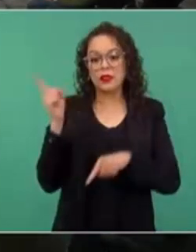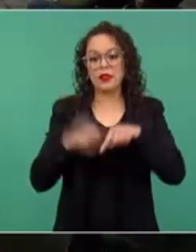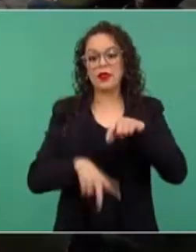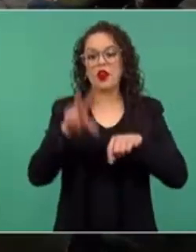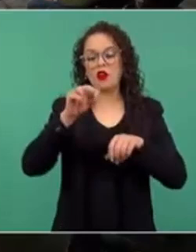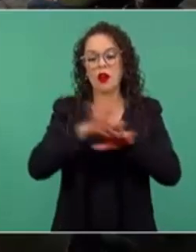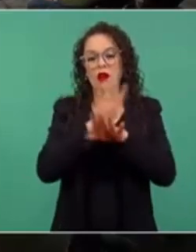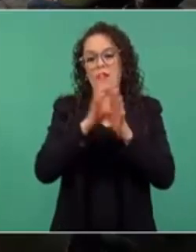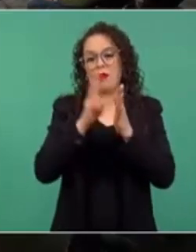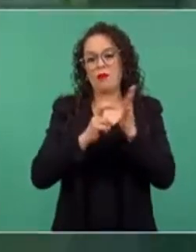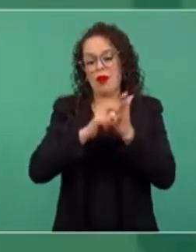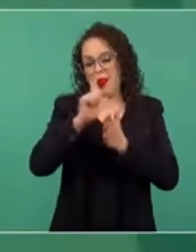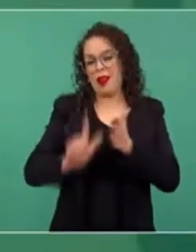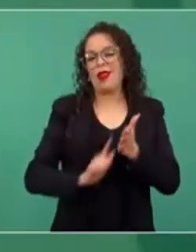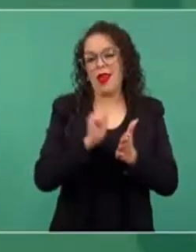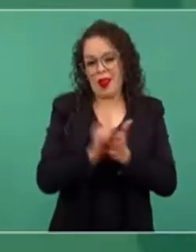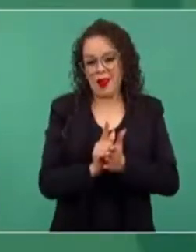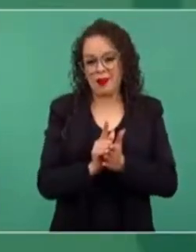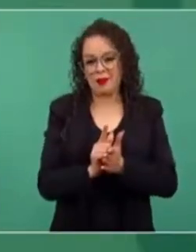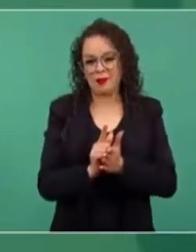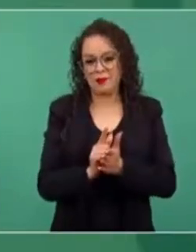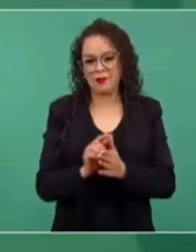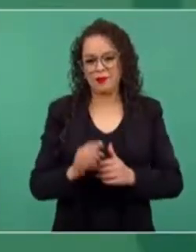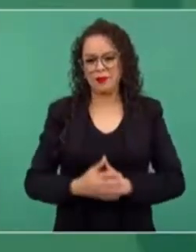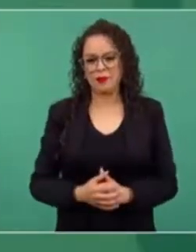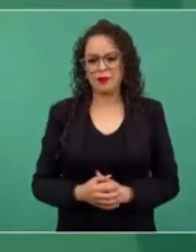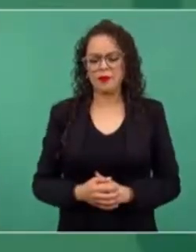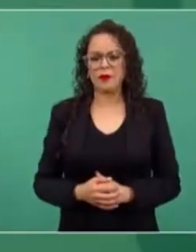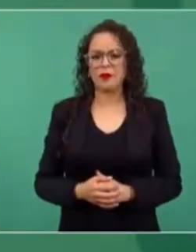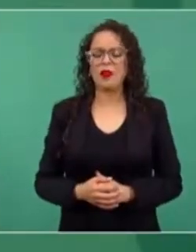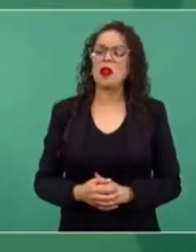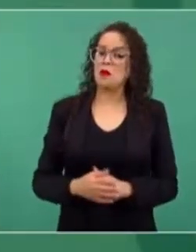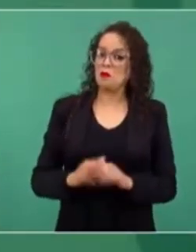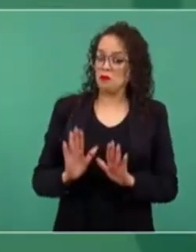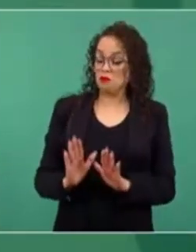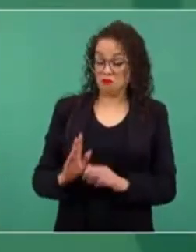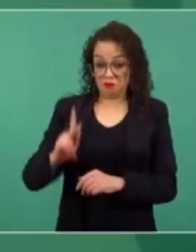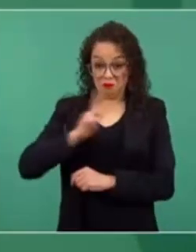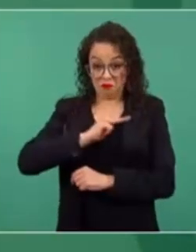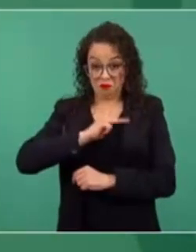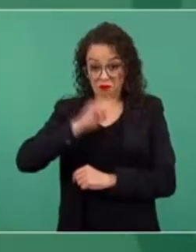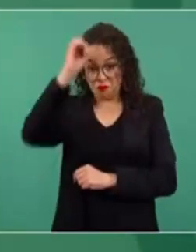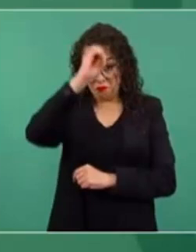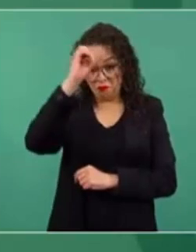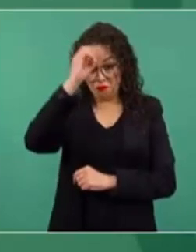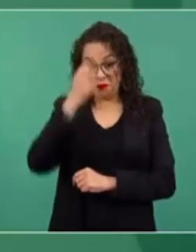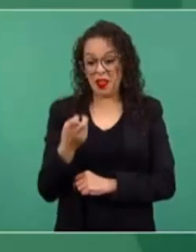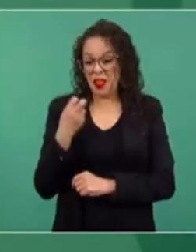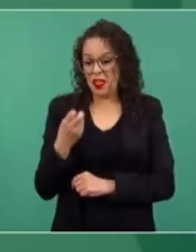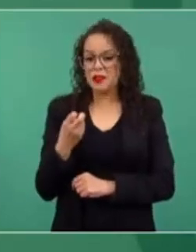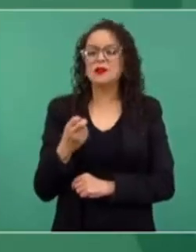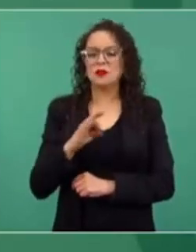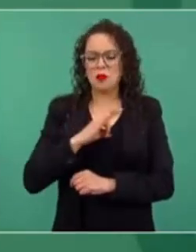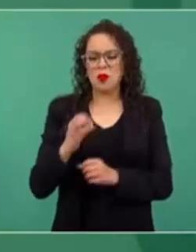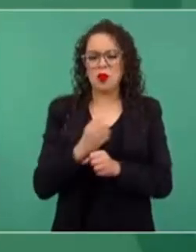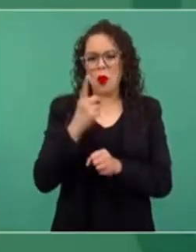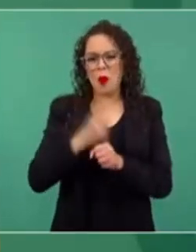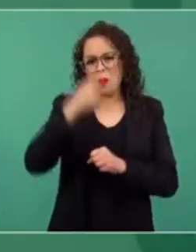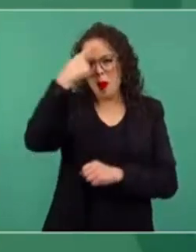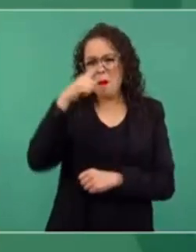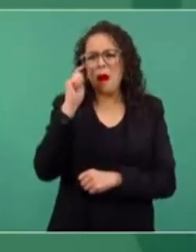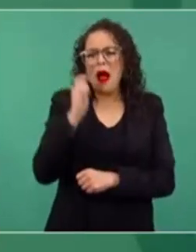Bueno, yo creo que es una muy buena oportunidad para la transparencia, porque antes